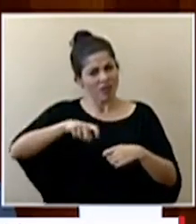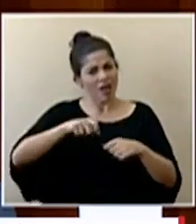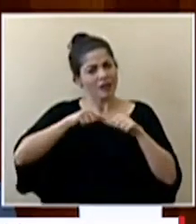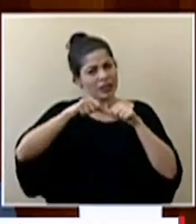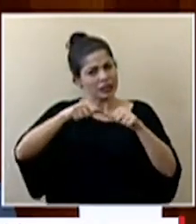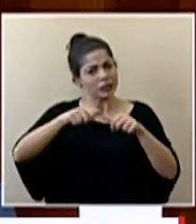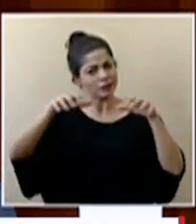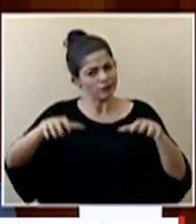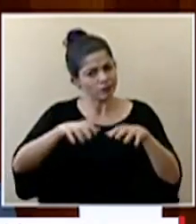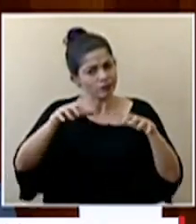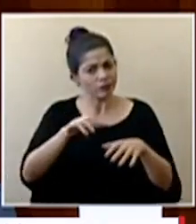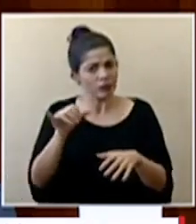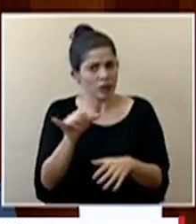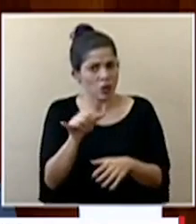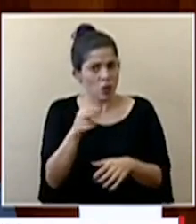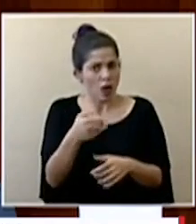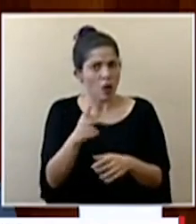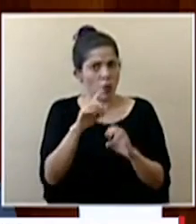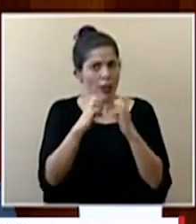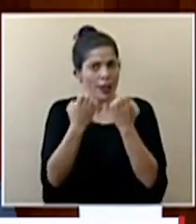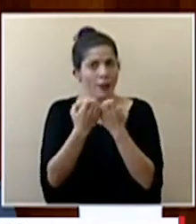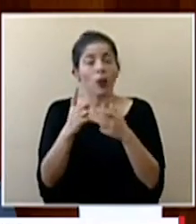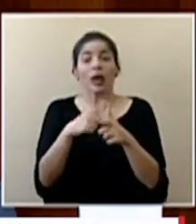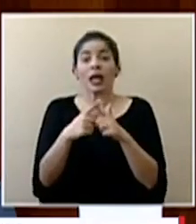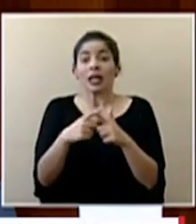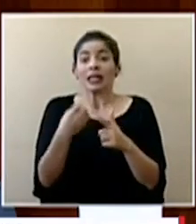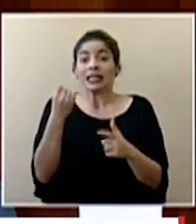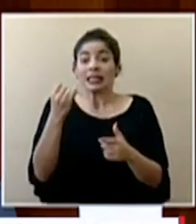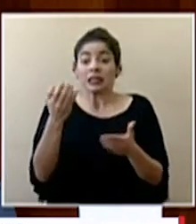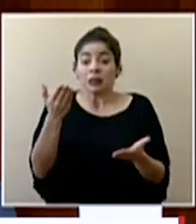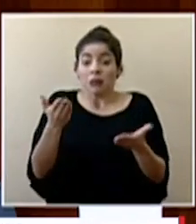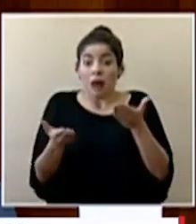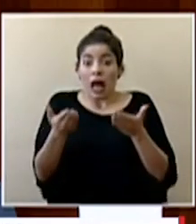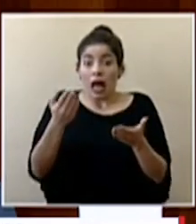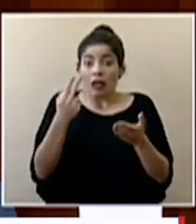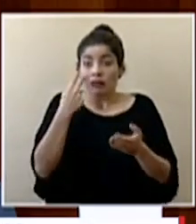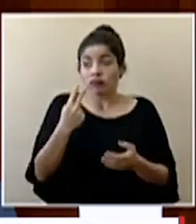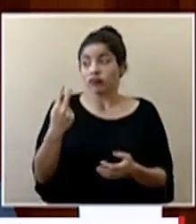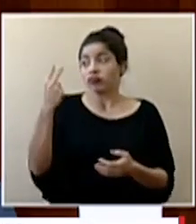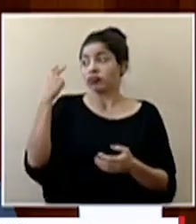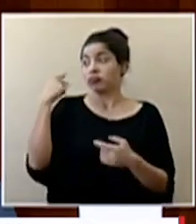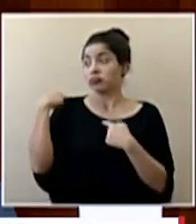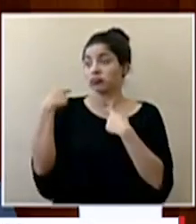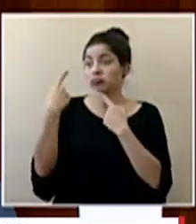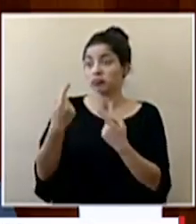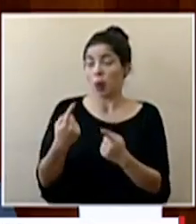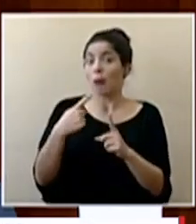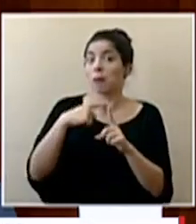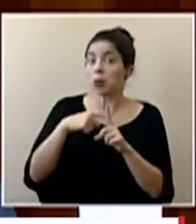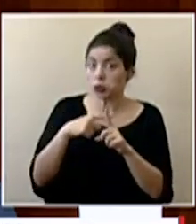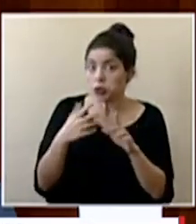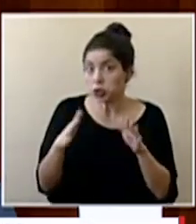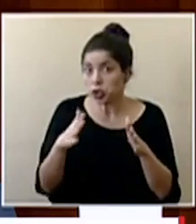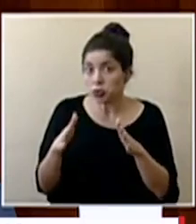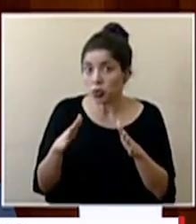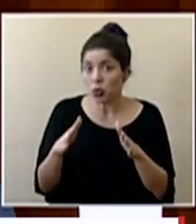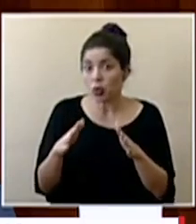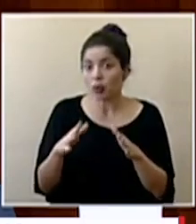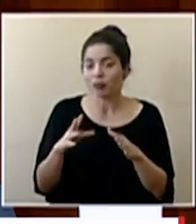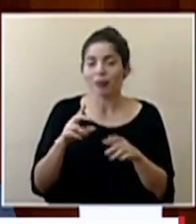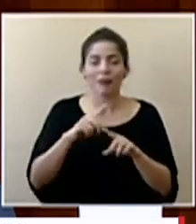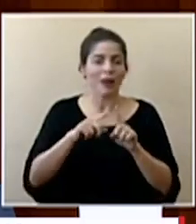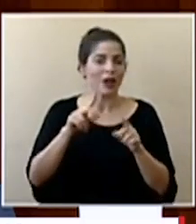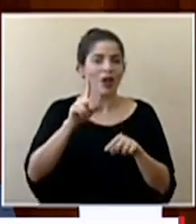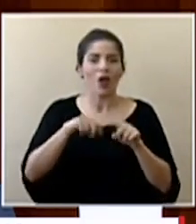como tal así que si el balance ha sido relativamente positivo no